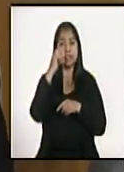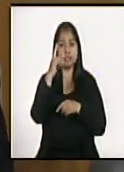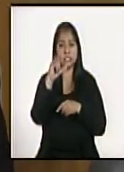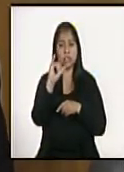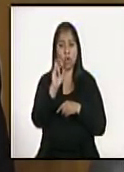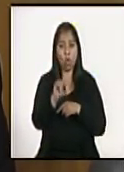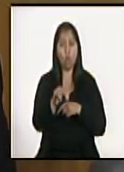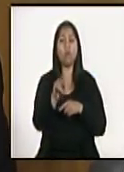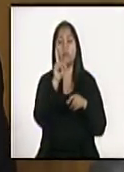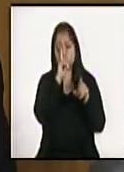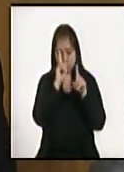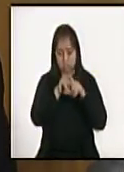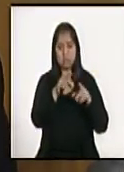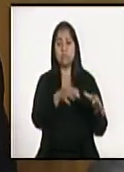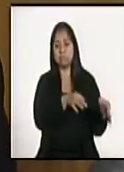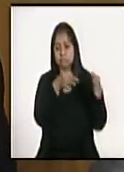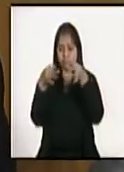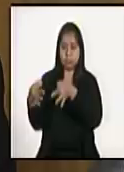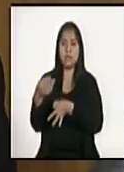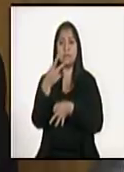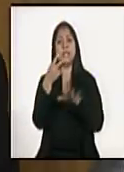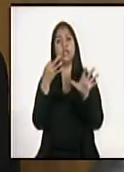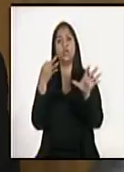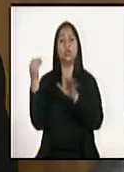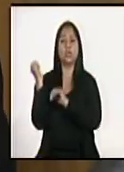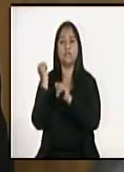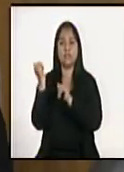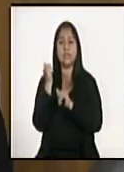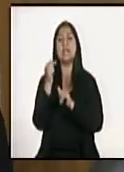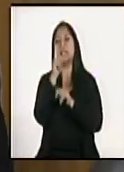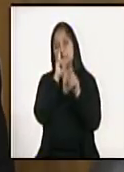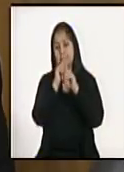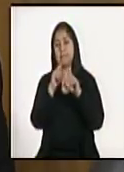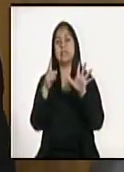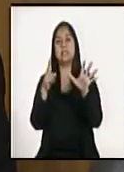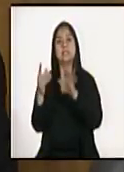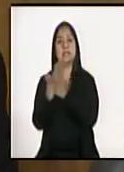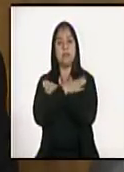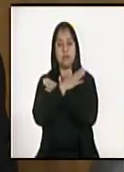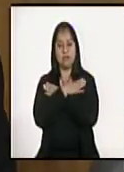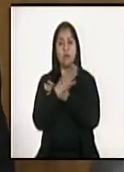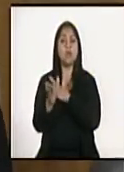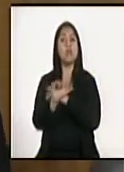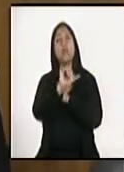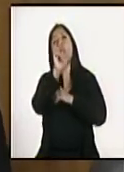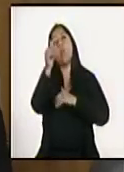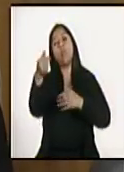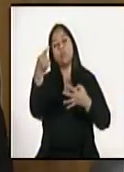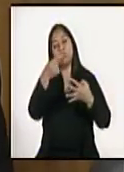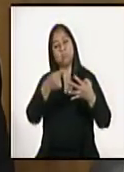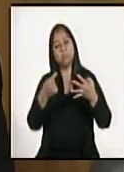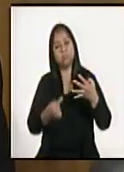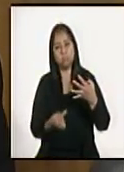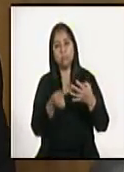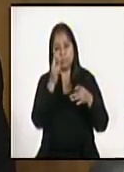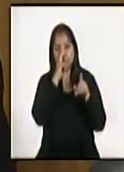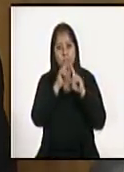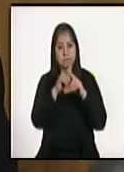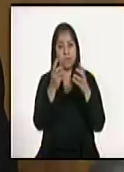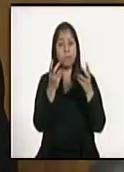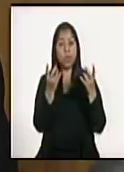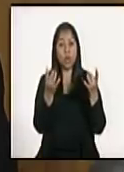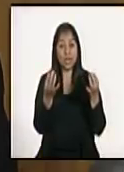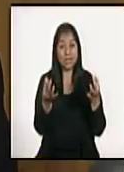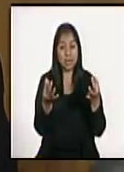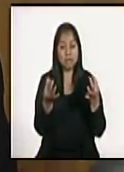corren al 28 de abril y 6 de mayo respectivamente, así como otras obligaciones computadas por días también se